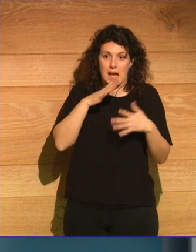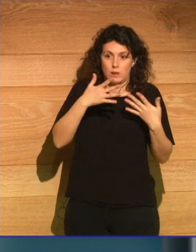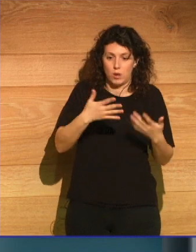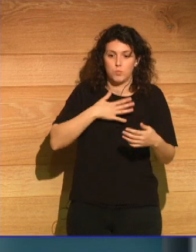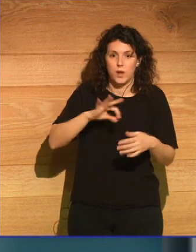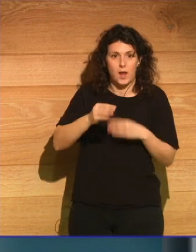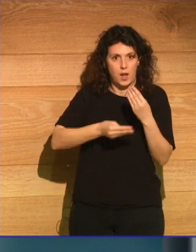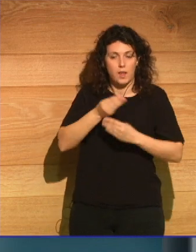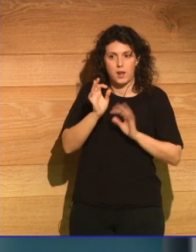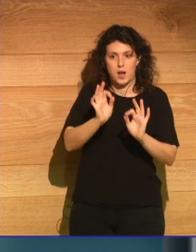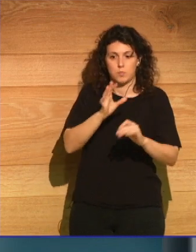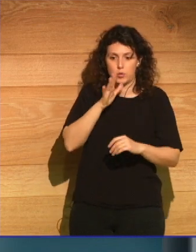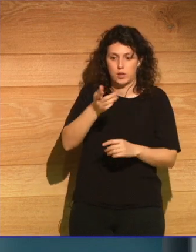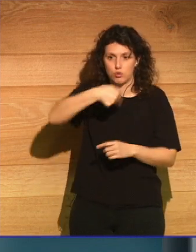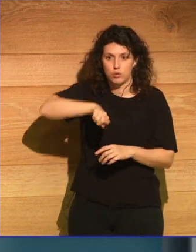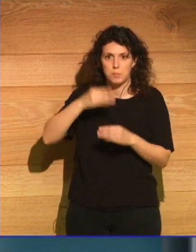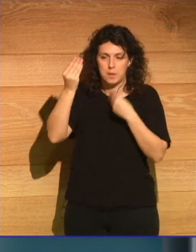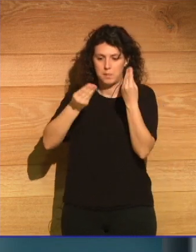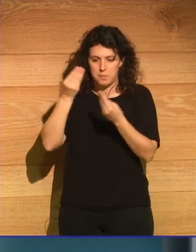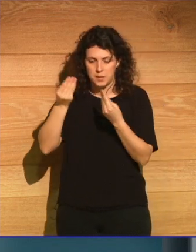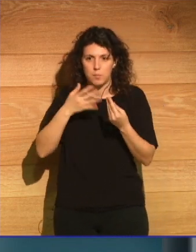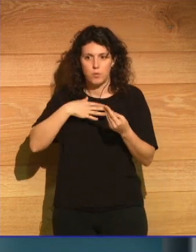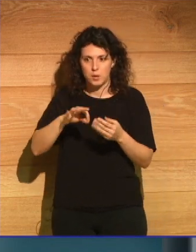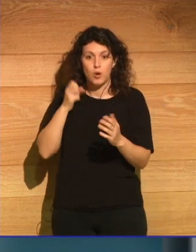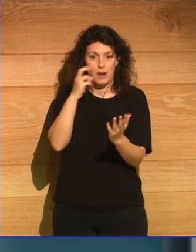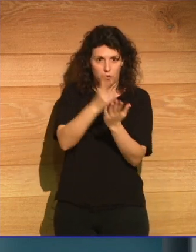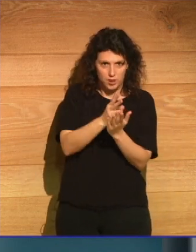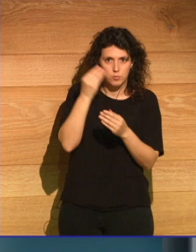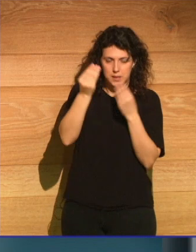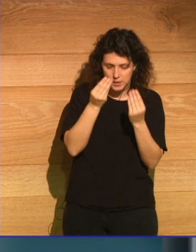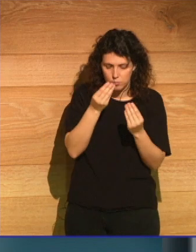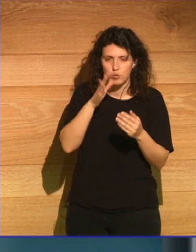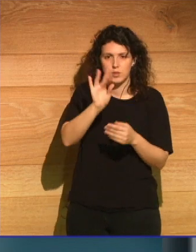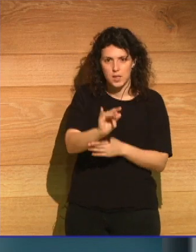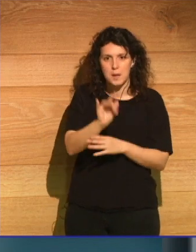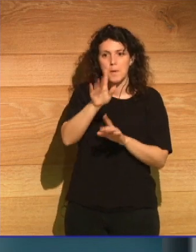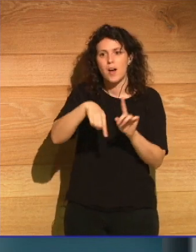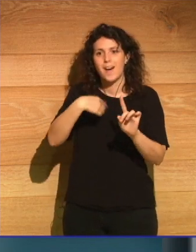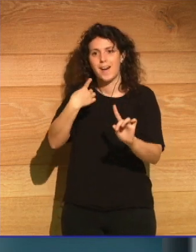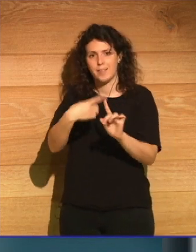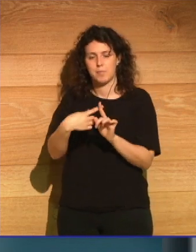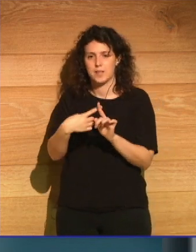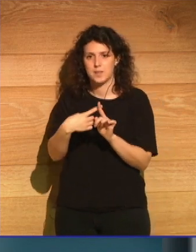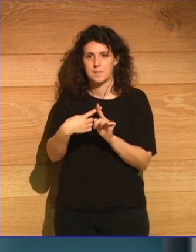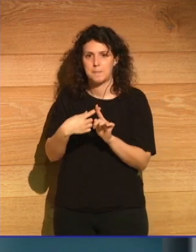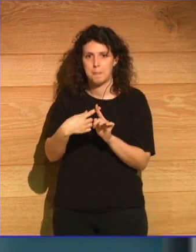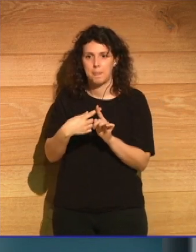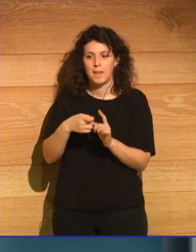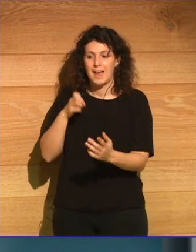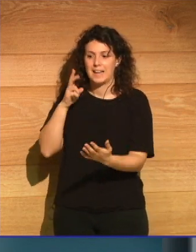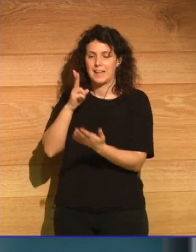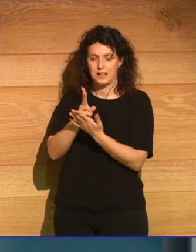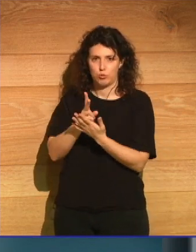hacer eso también por nosotros, nos permiten pensar no solamente en los retos que nos enfrentamos hoy, sino en los